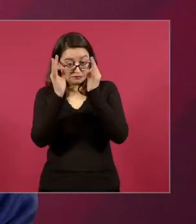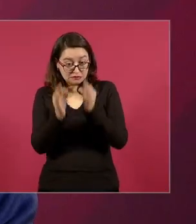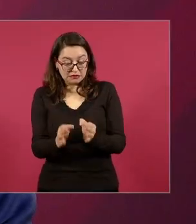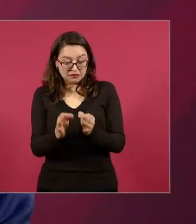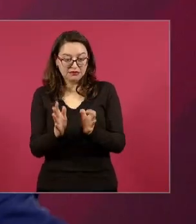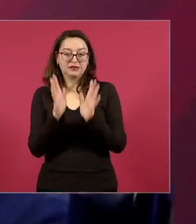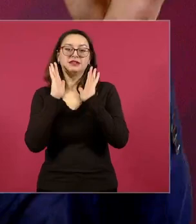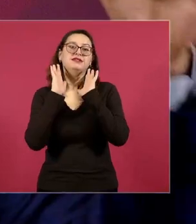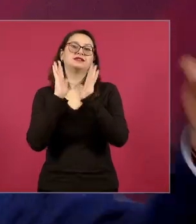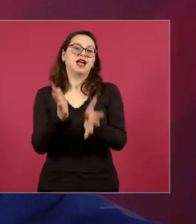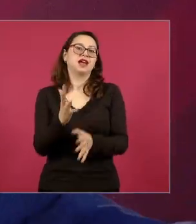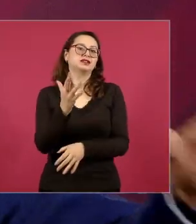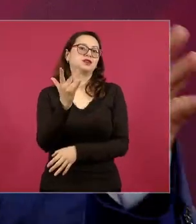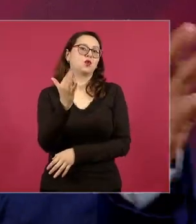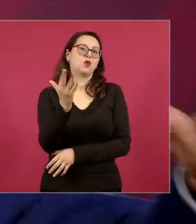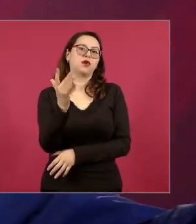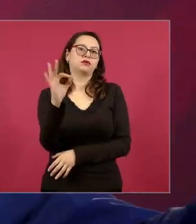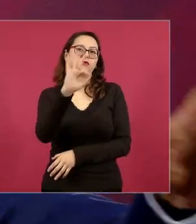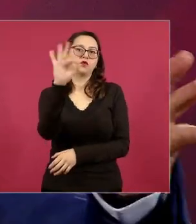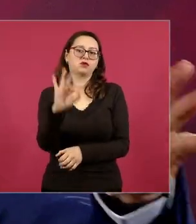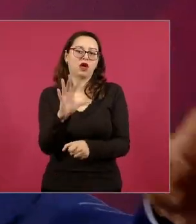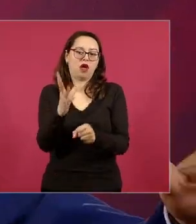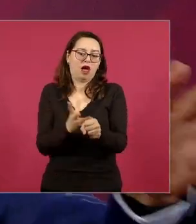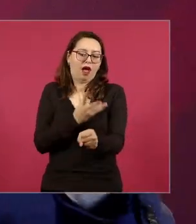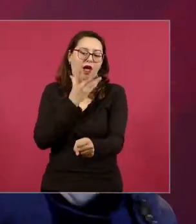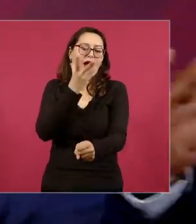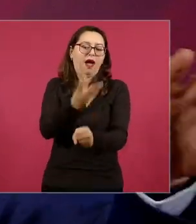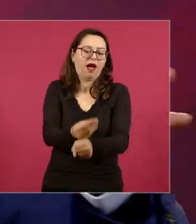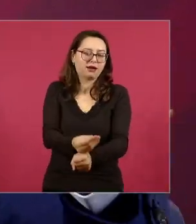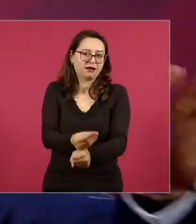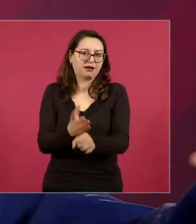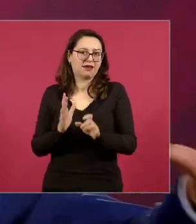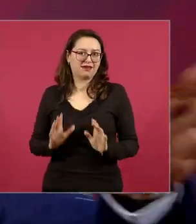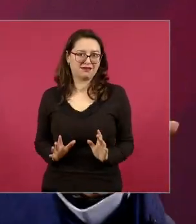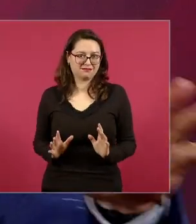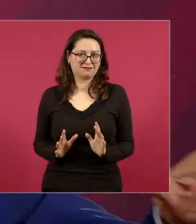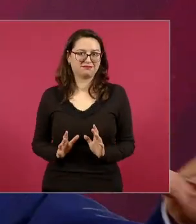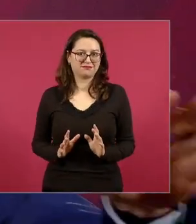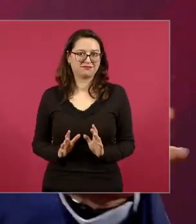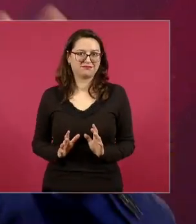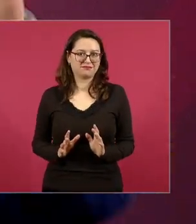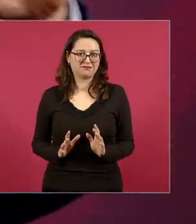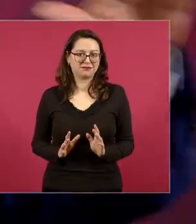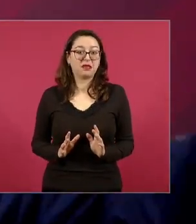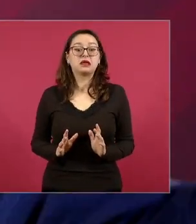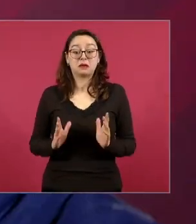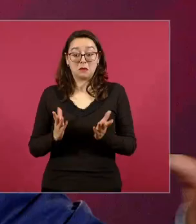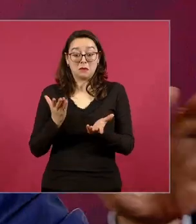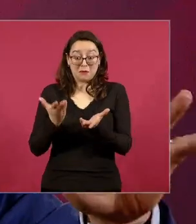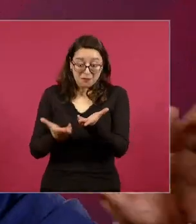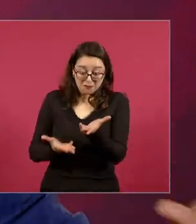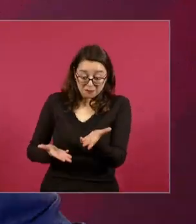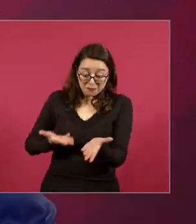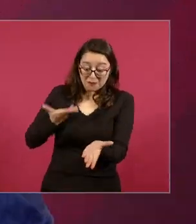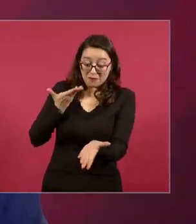entonces si llegamos a plantear el problema pues avanzamos